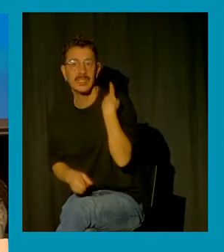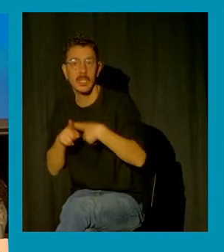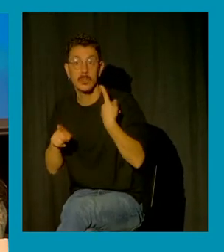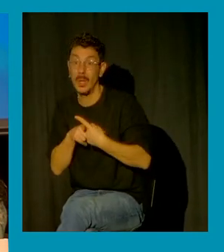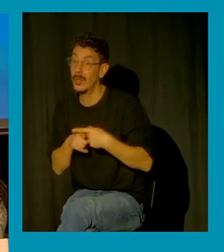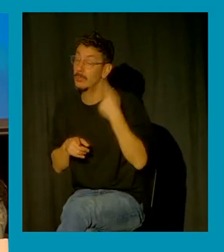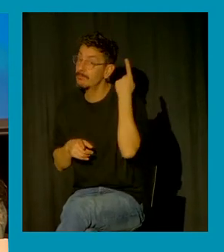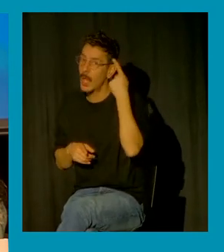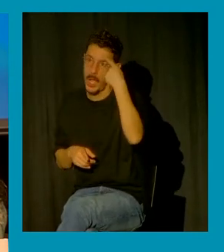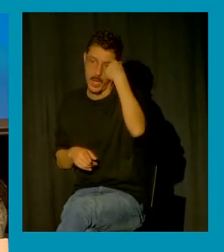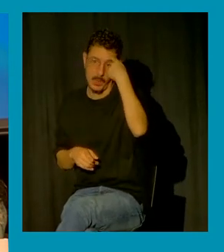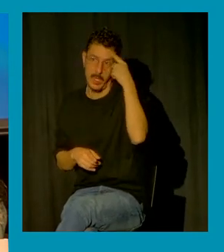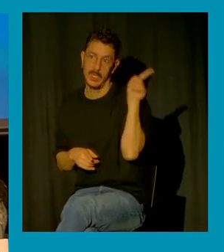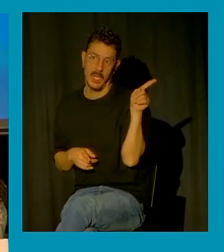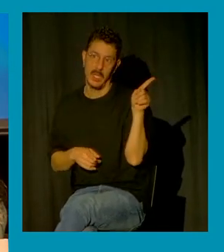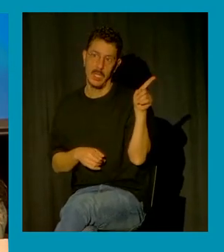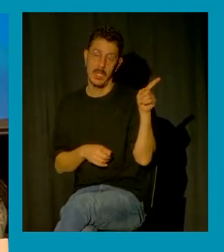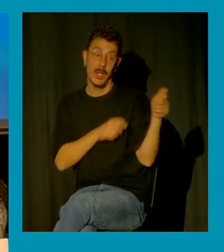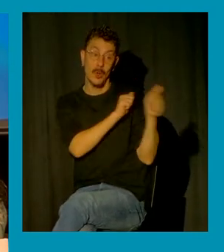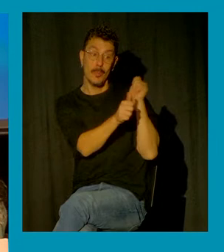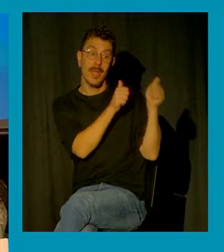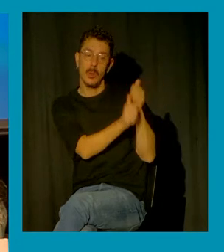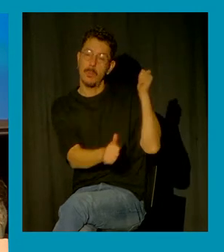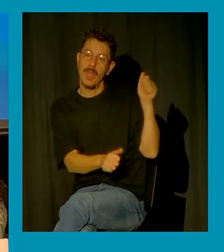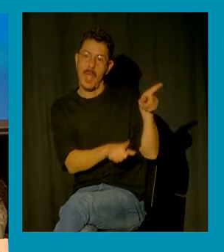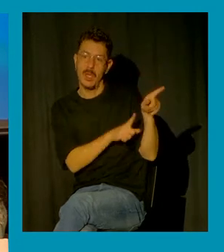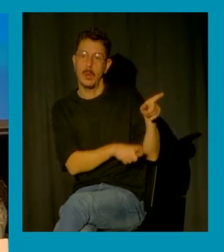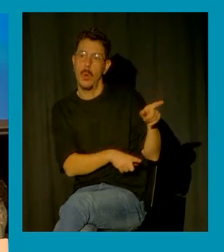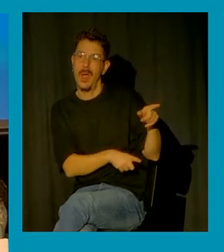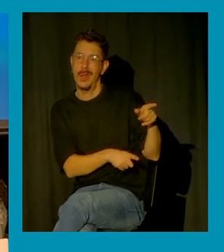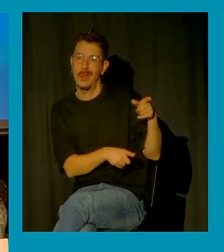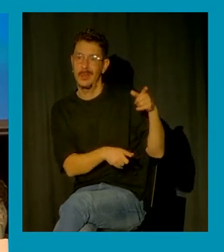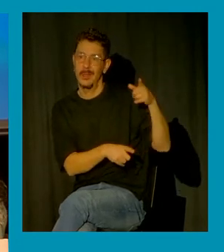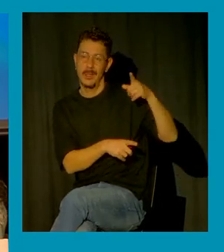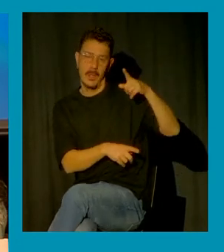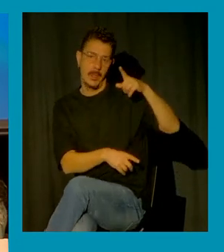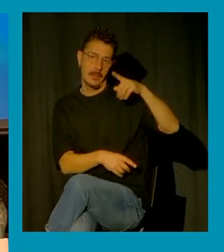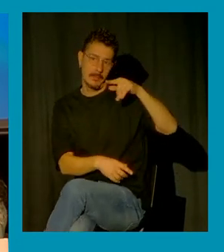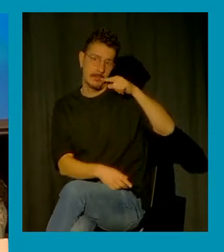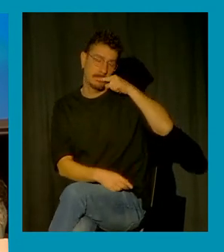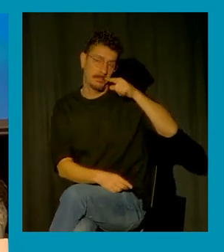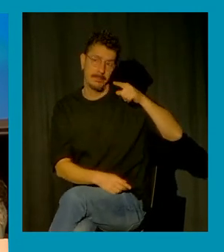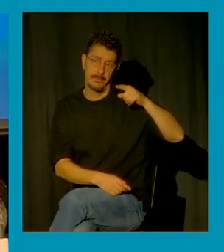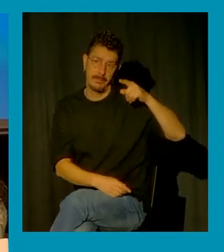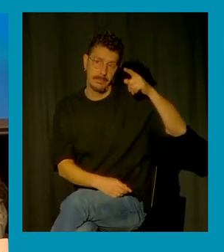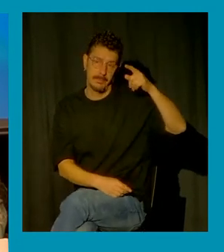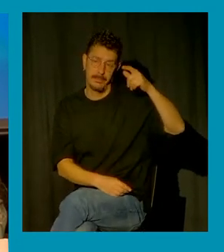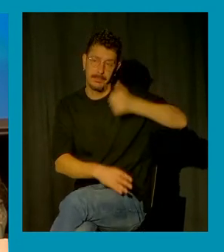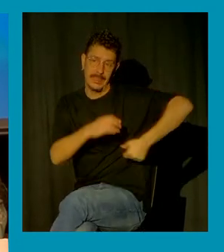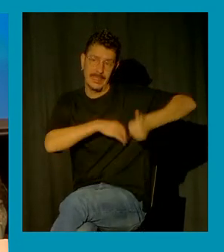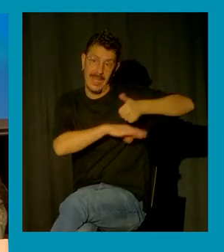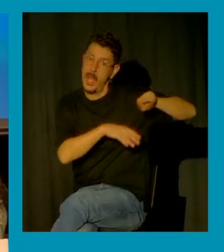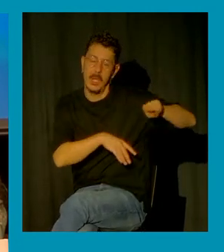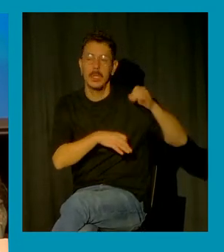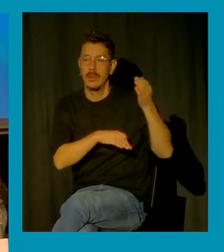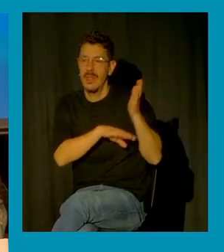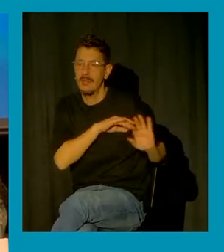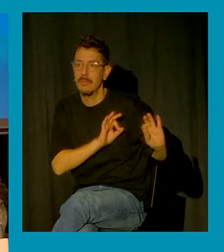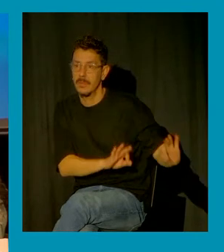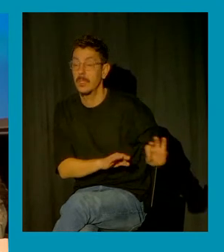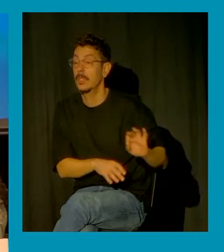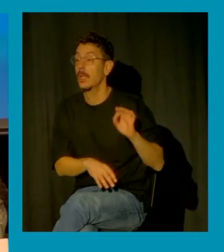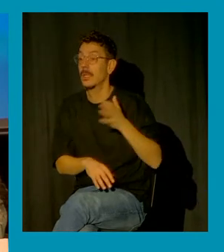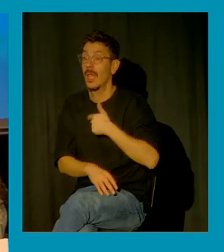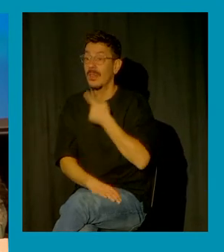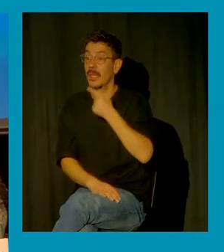discursos que sean empoderantes porque muchas veces hay una tensión entre reflejar la gravedad la